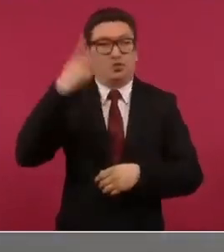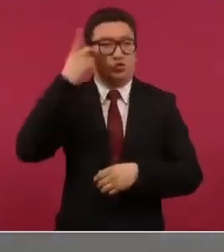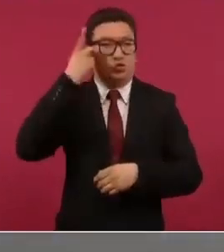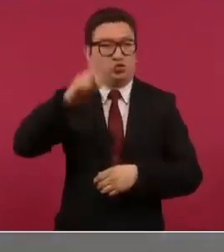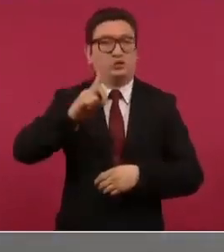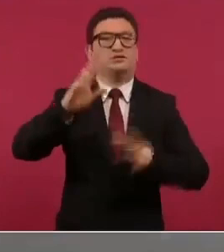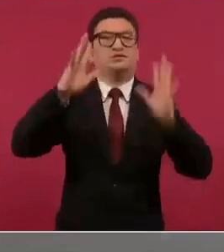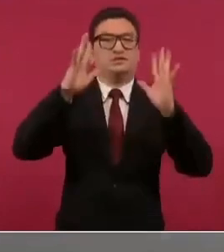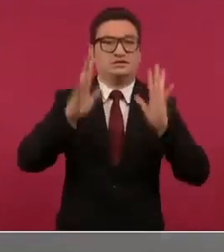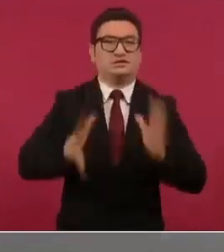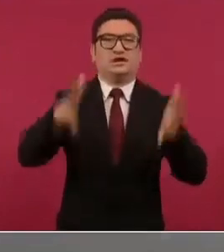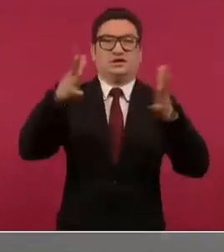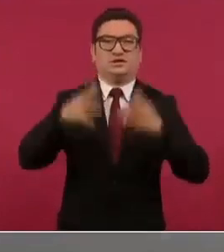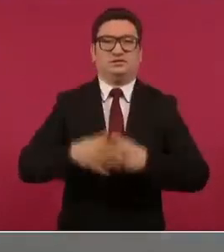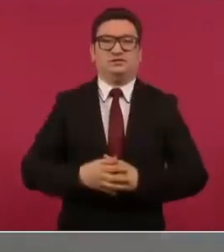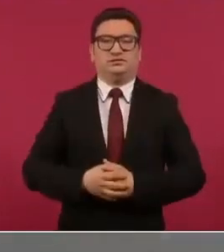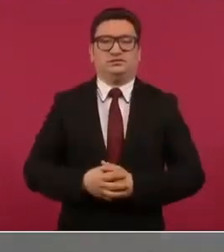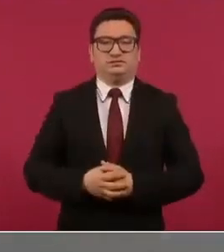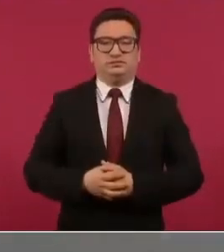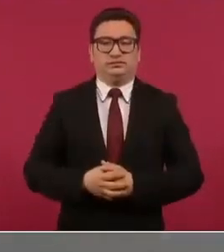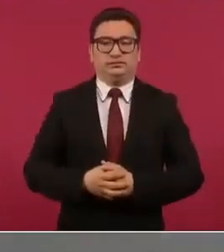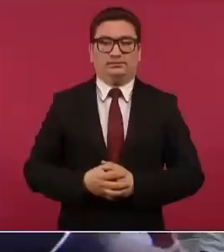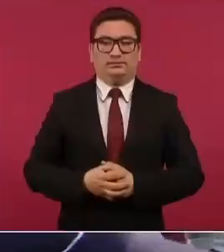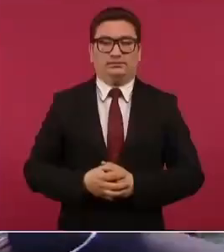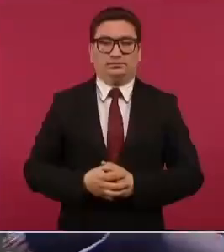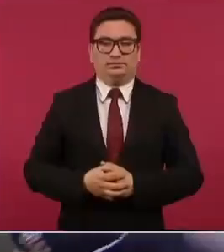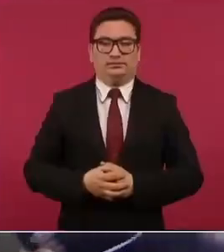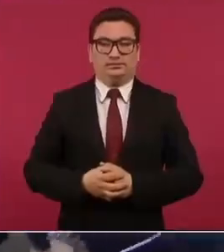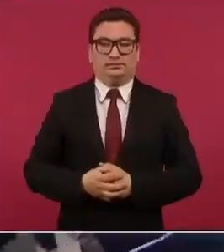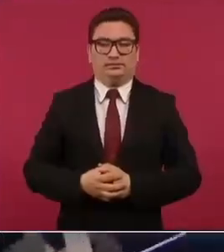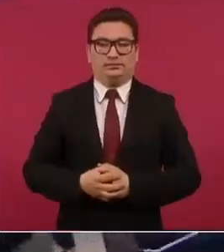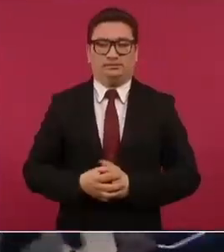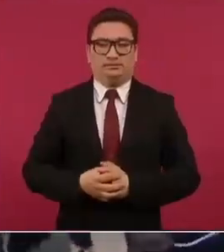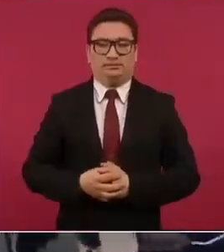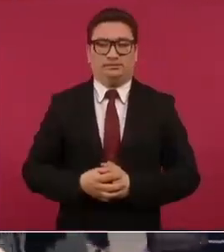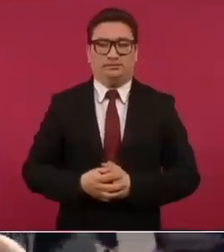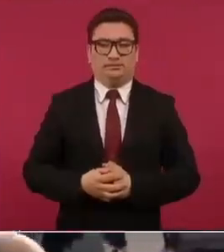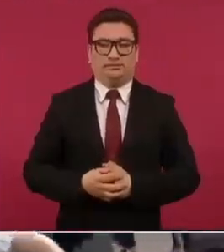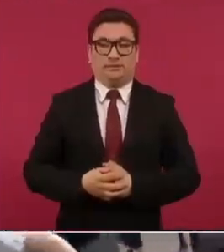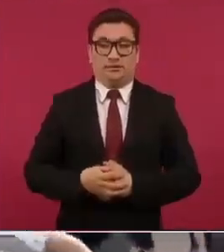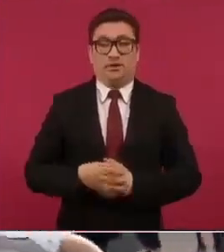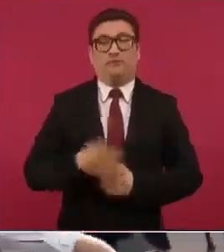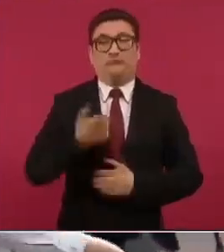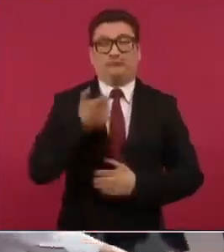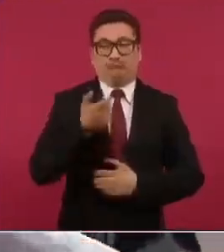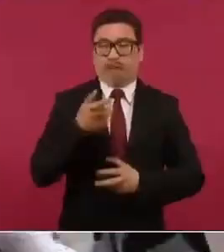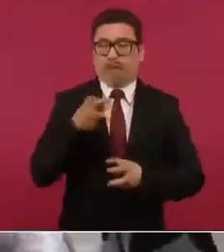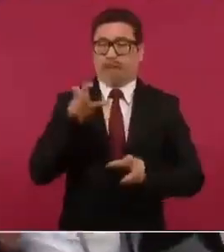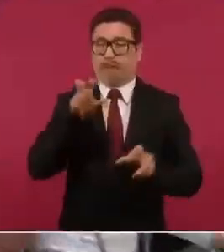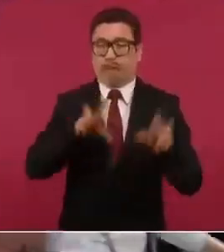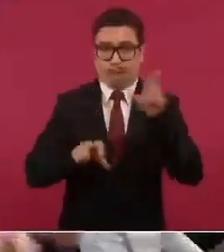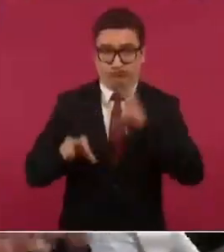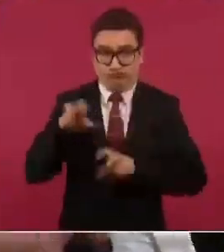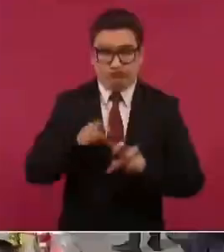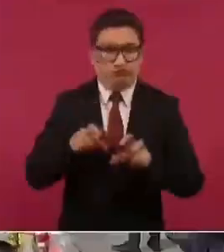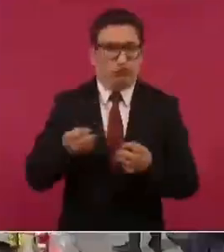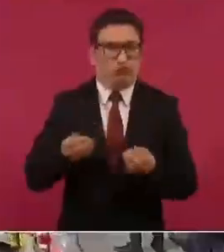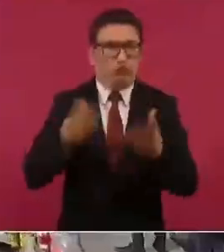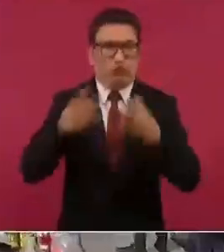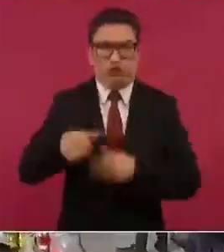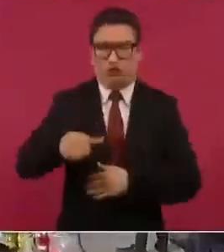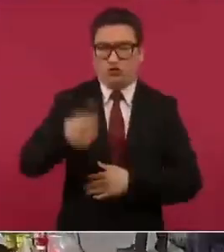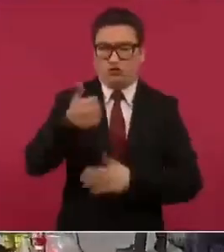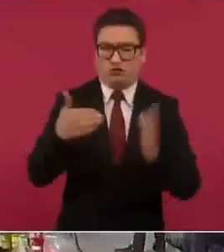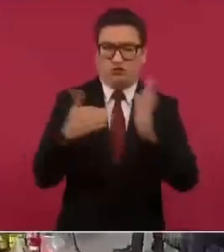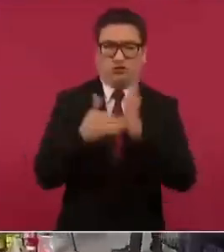una inversión de 11